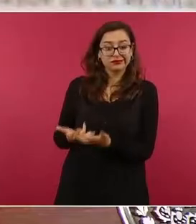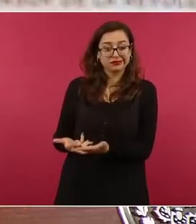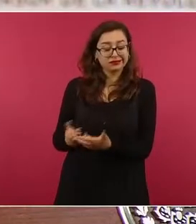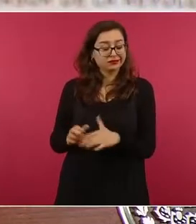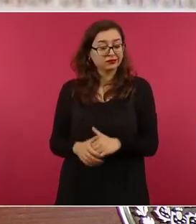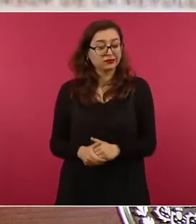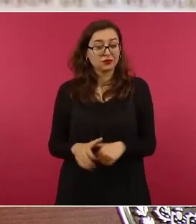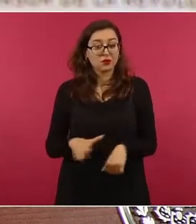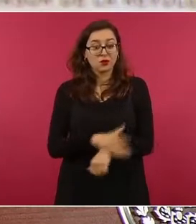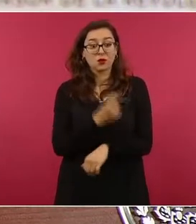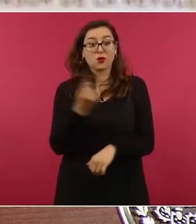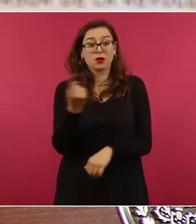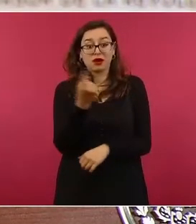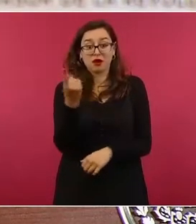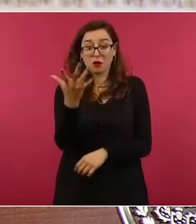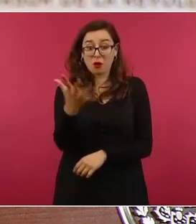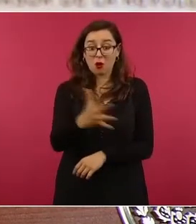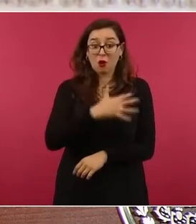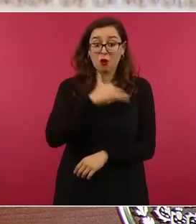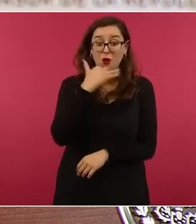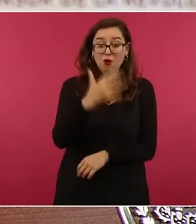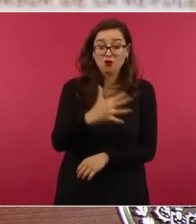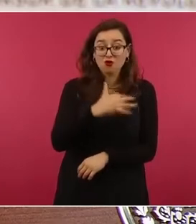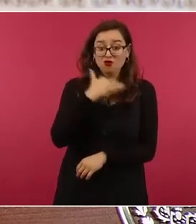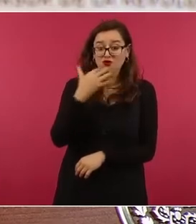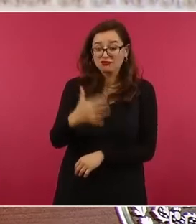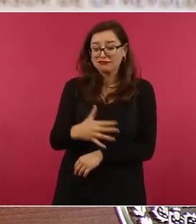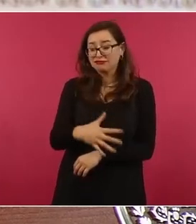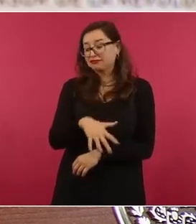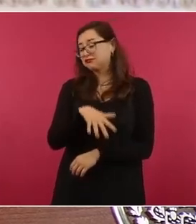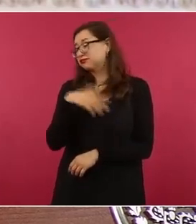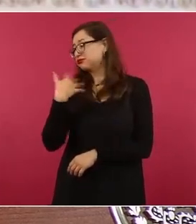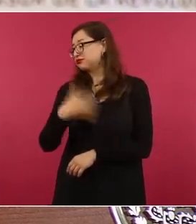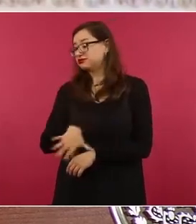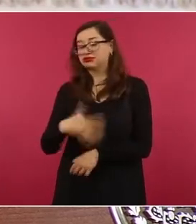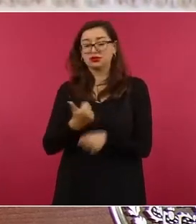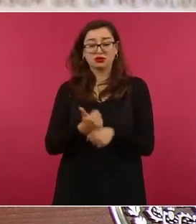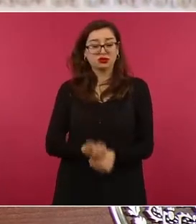que una pandemia, es una peste.